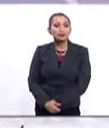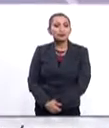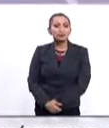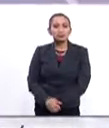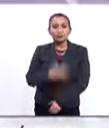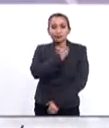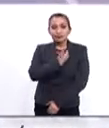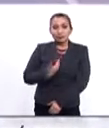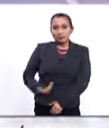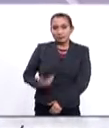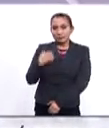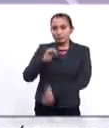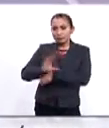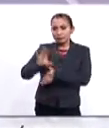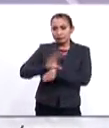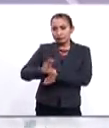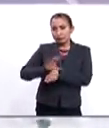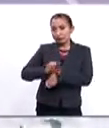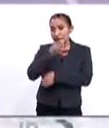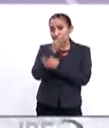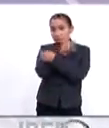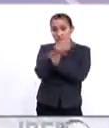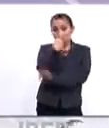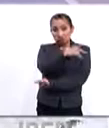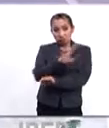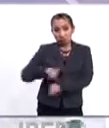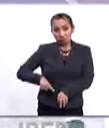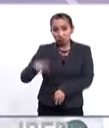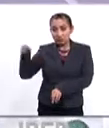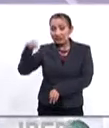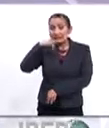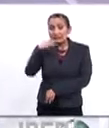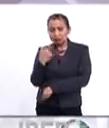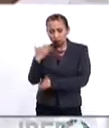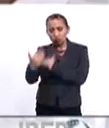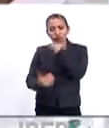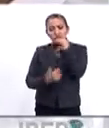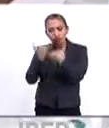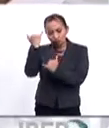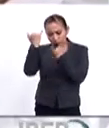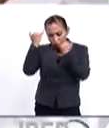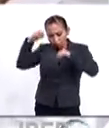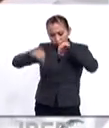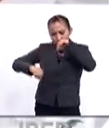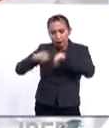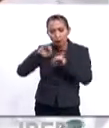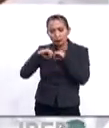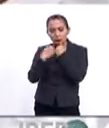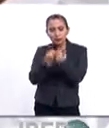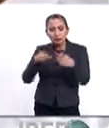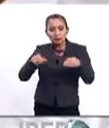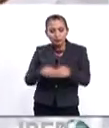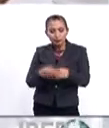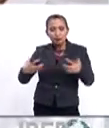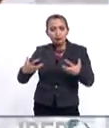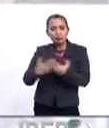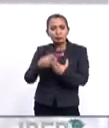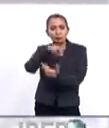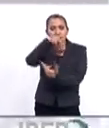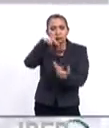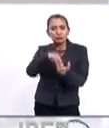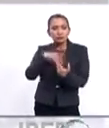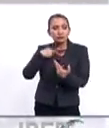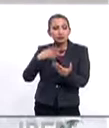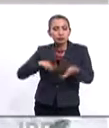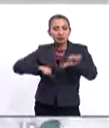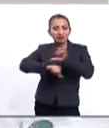Y el presidente de Colombia, Iván Duque, anunció que su gobierno y el de Chile avanzan en la creación de un organismo de integración regional